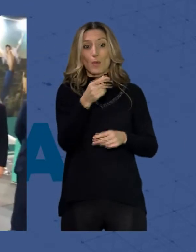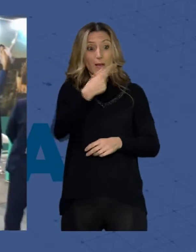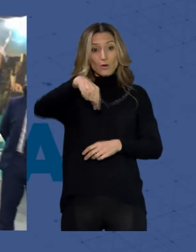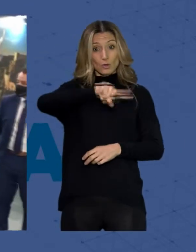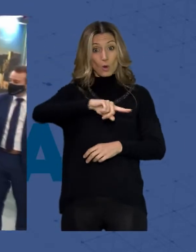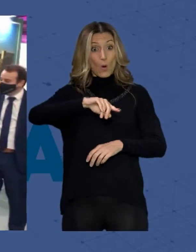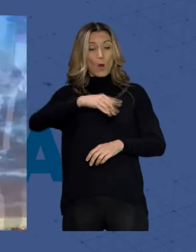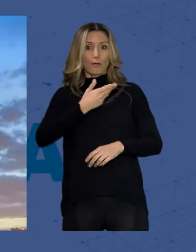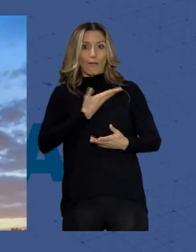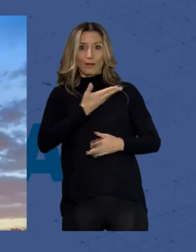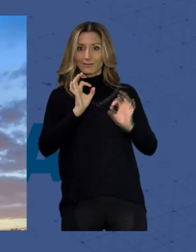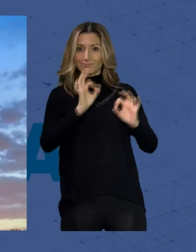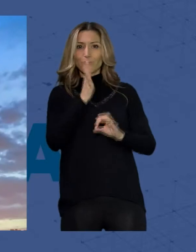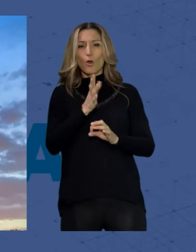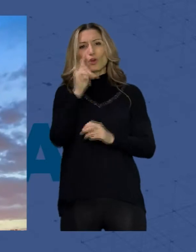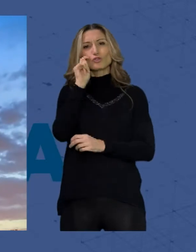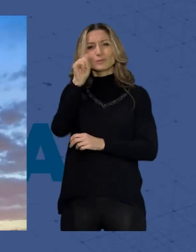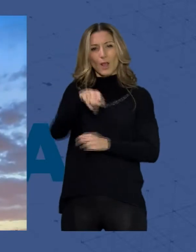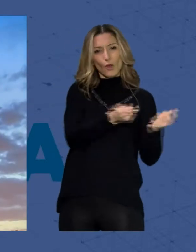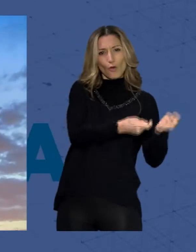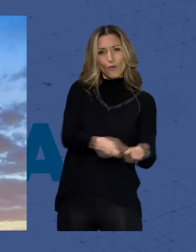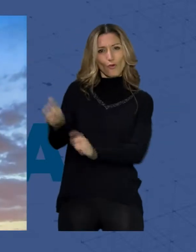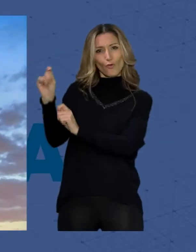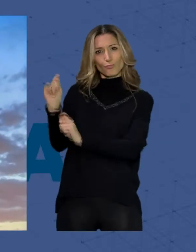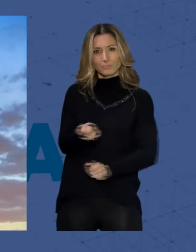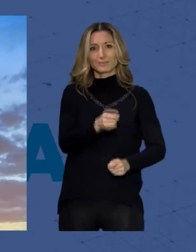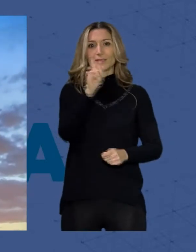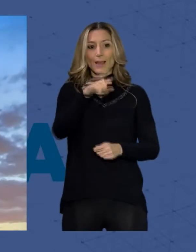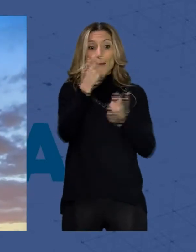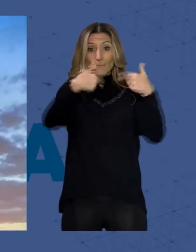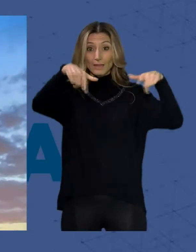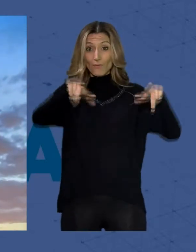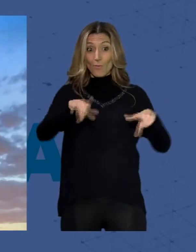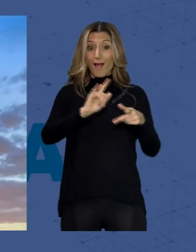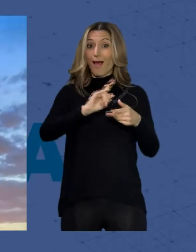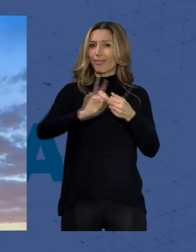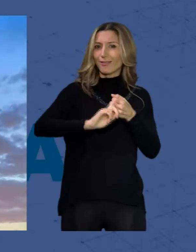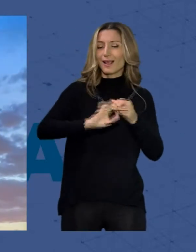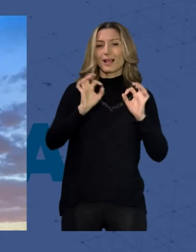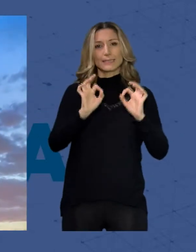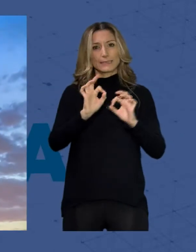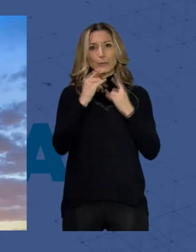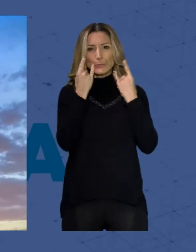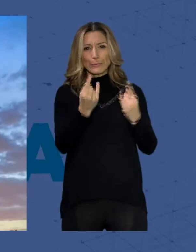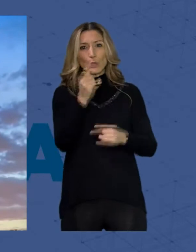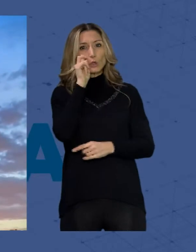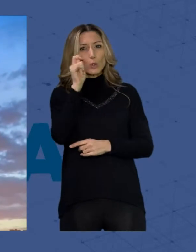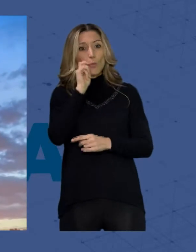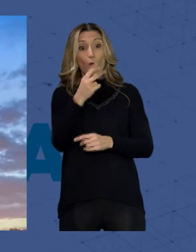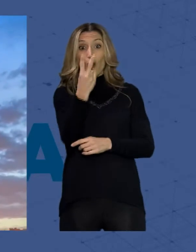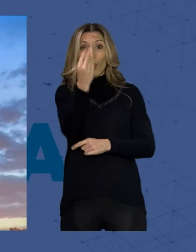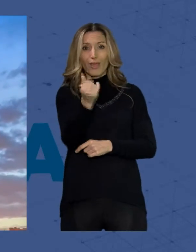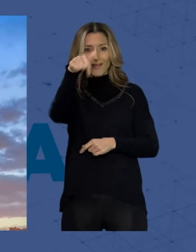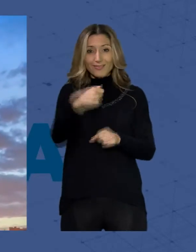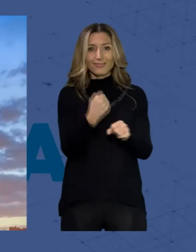El turismo de golf o plataformas digitales que nos sitúan como un destino turístico inteligente. Van a ser dos días de trabajo intenso,